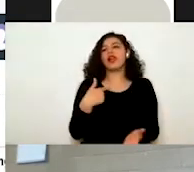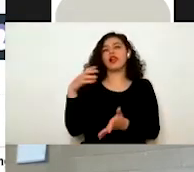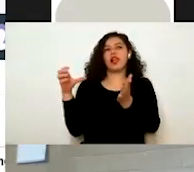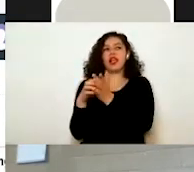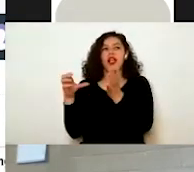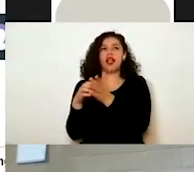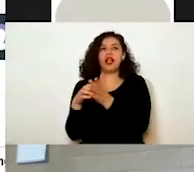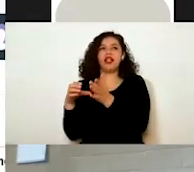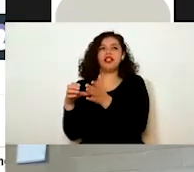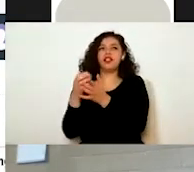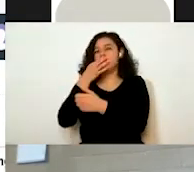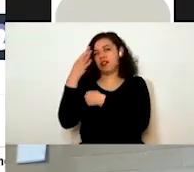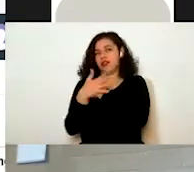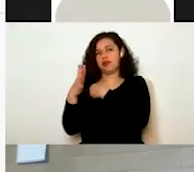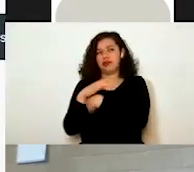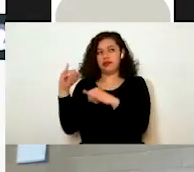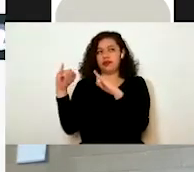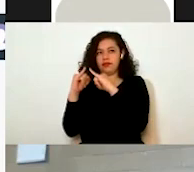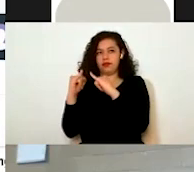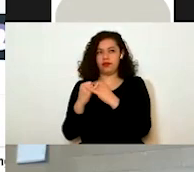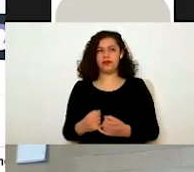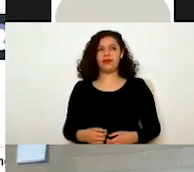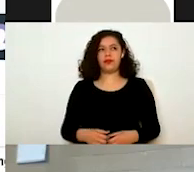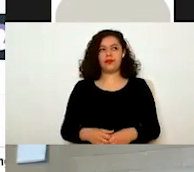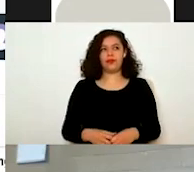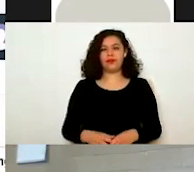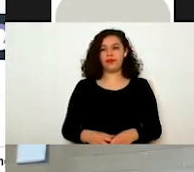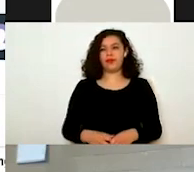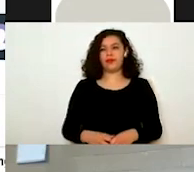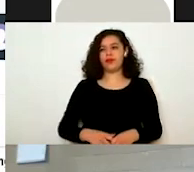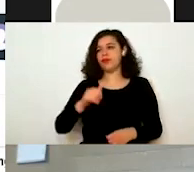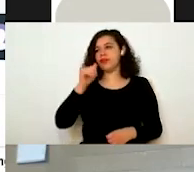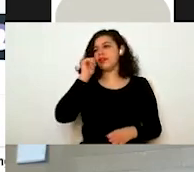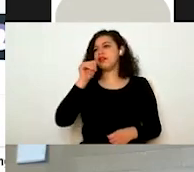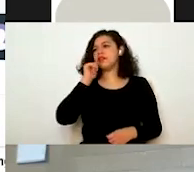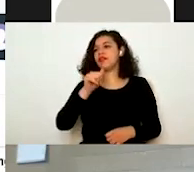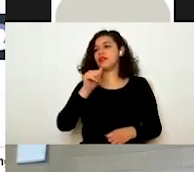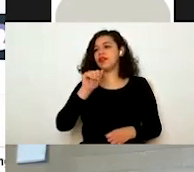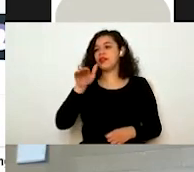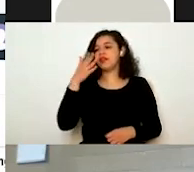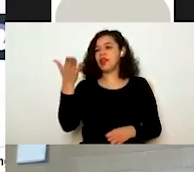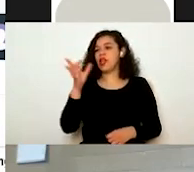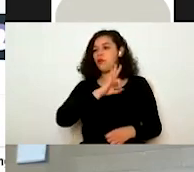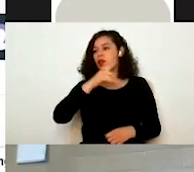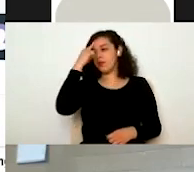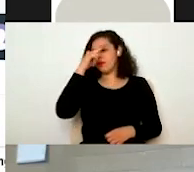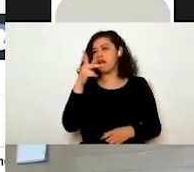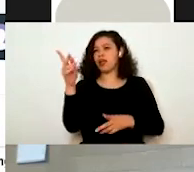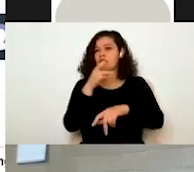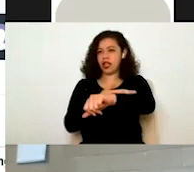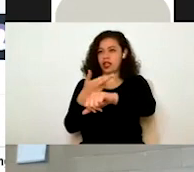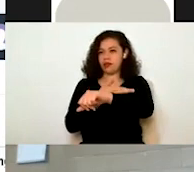En su buzón ustedes pueden siempre ver o consultar todas las resolutivas de los trámites.